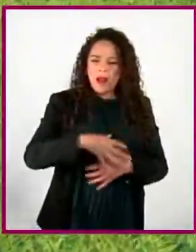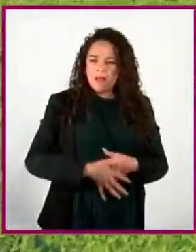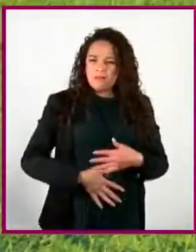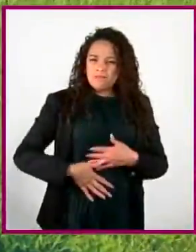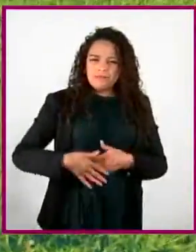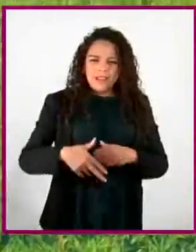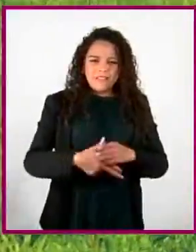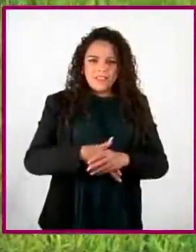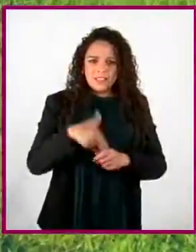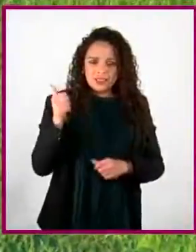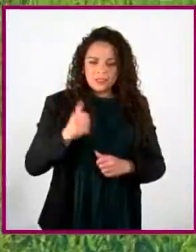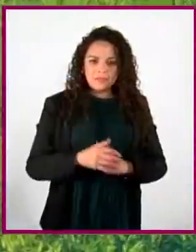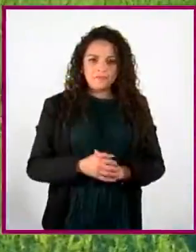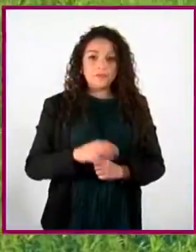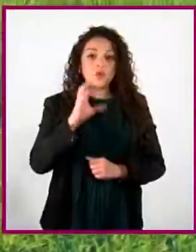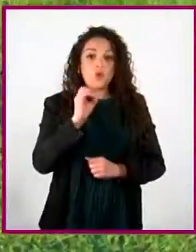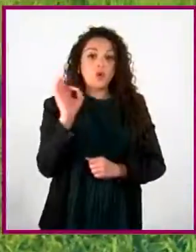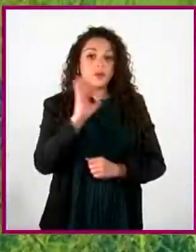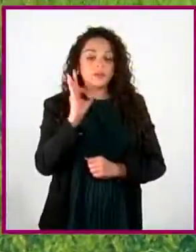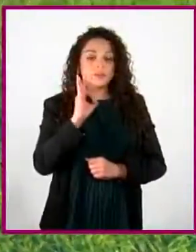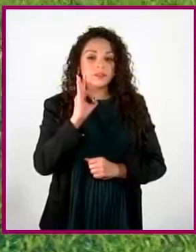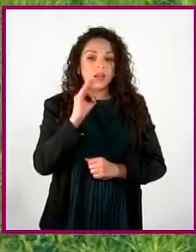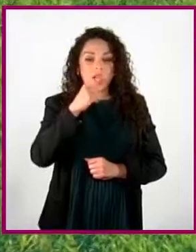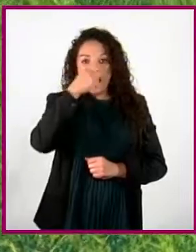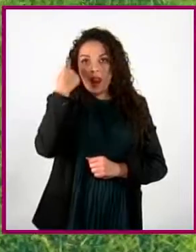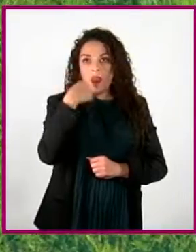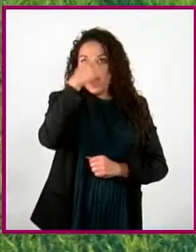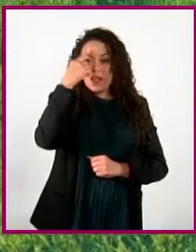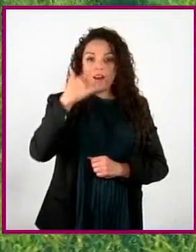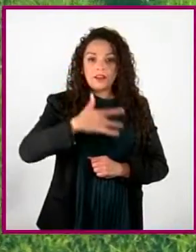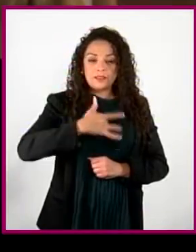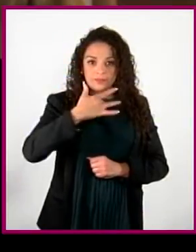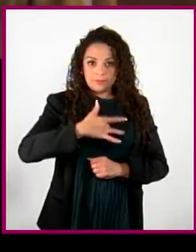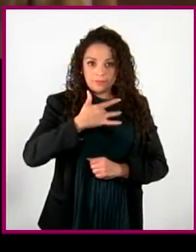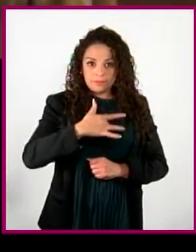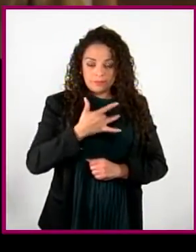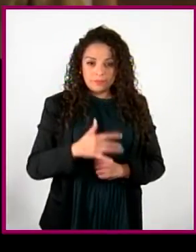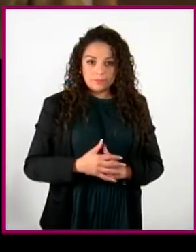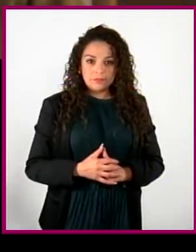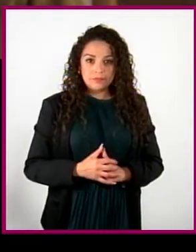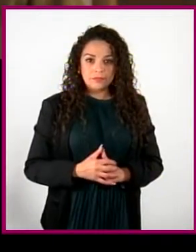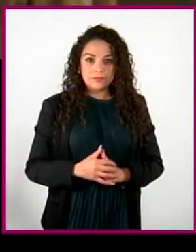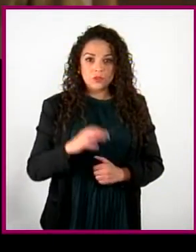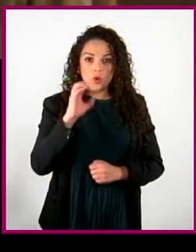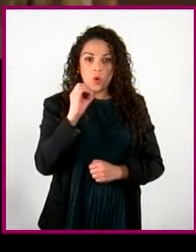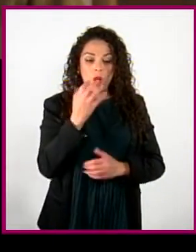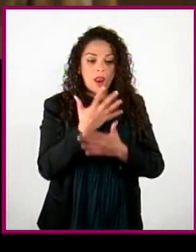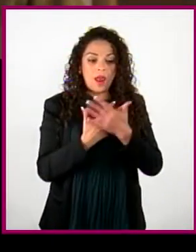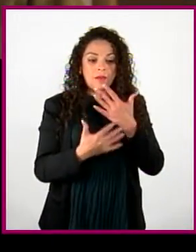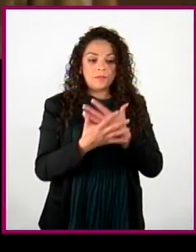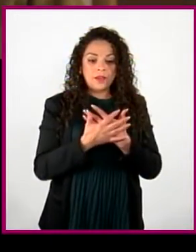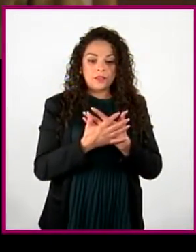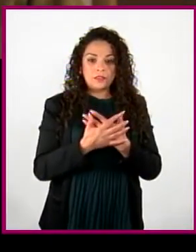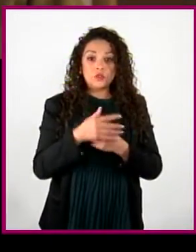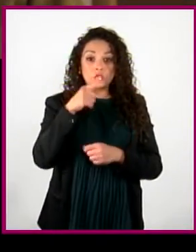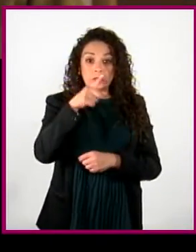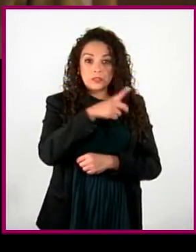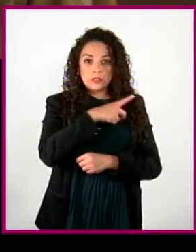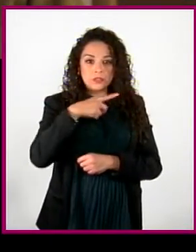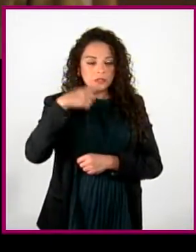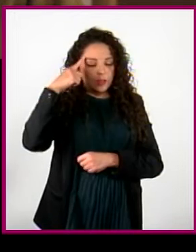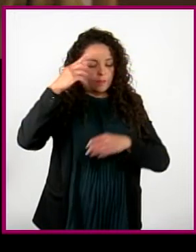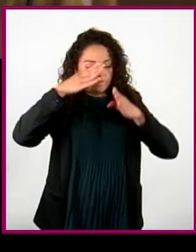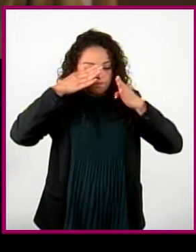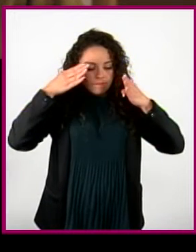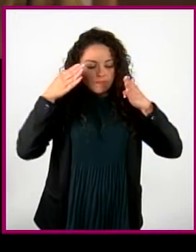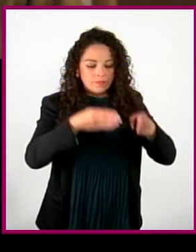Probablemente la sientes en la cara o en las manos. Concéntrate en la emoción